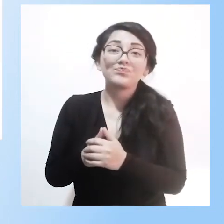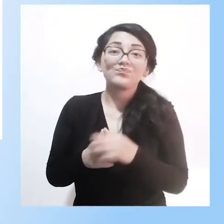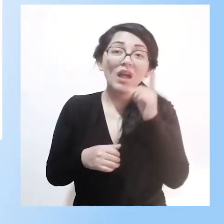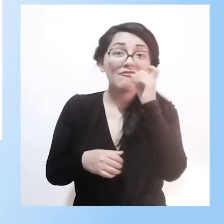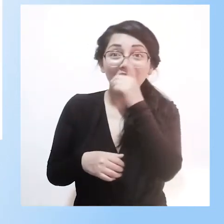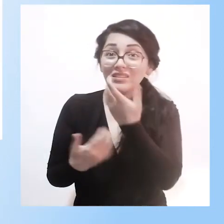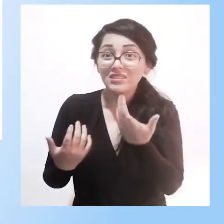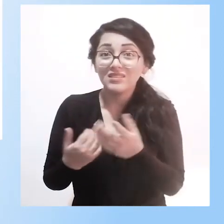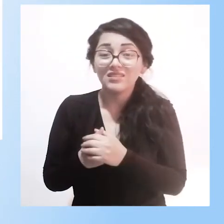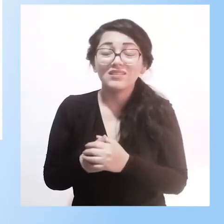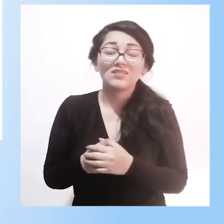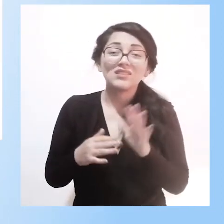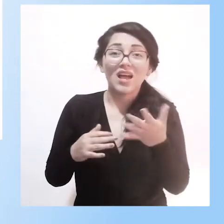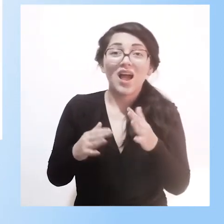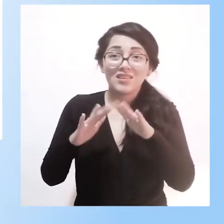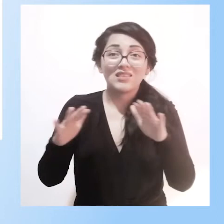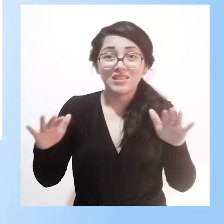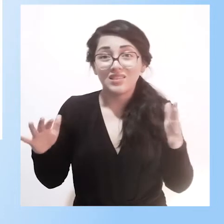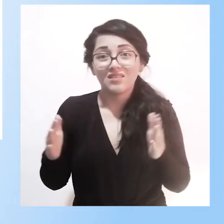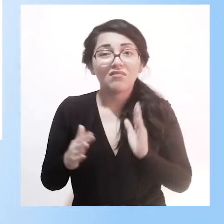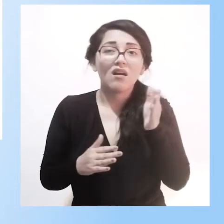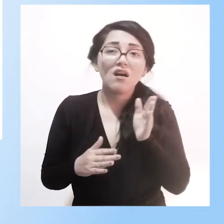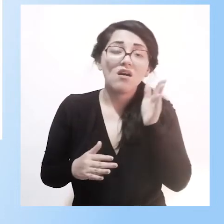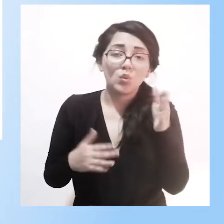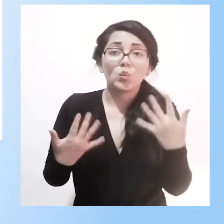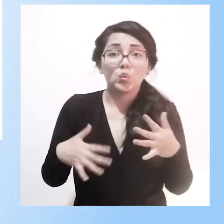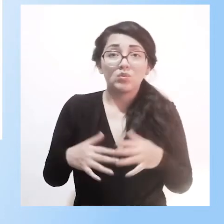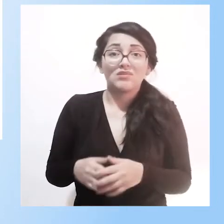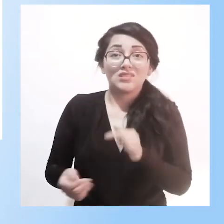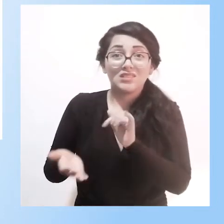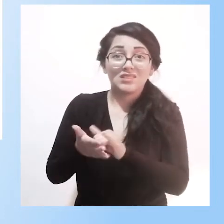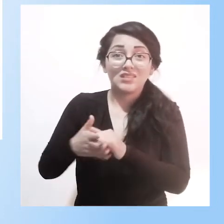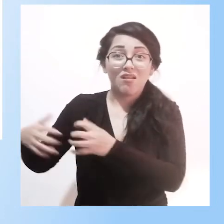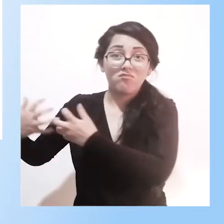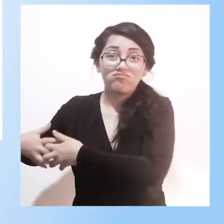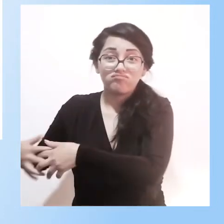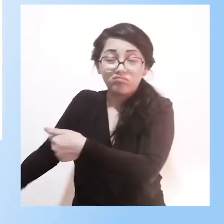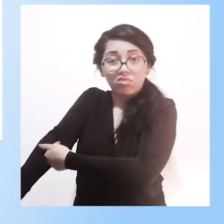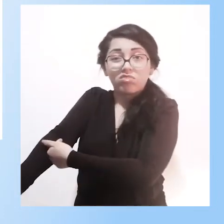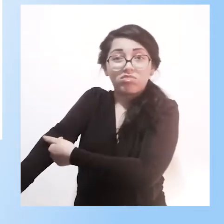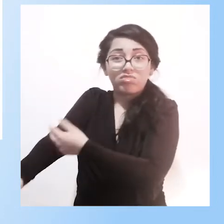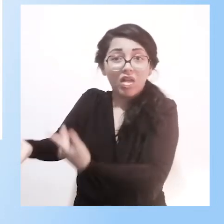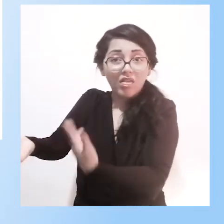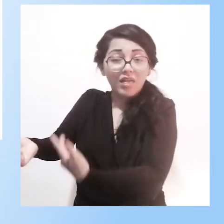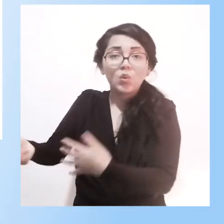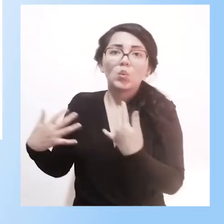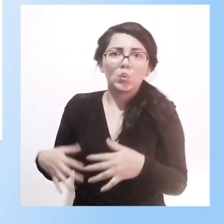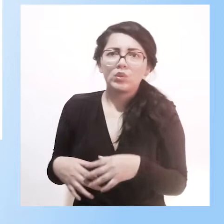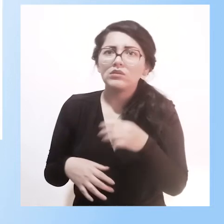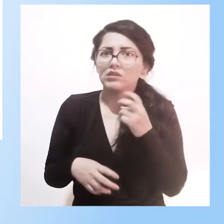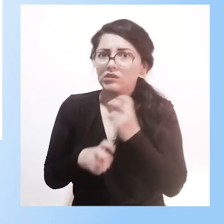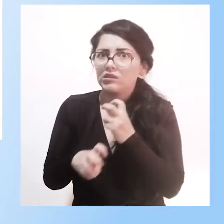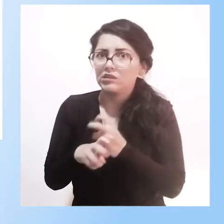maniobra médica muy delicada. Y bueno, un tiempo aprovechado desde